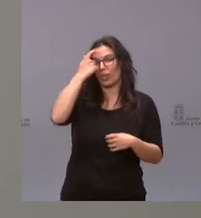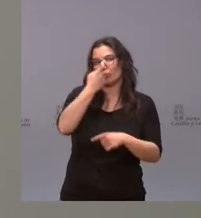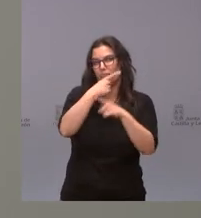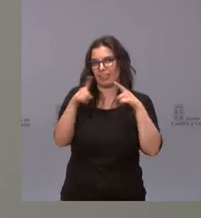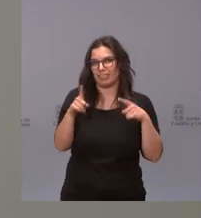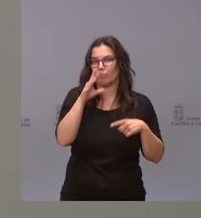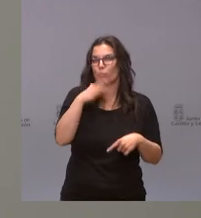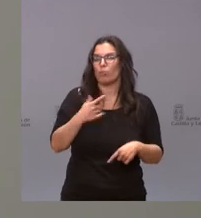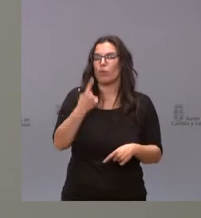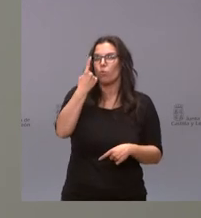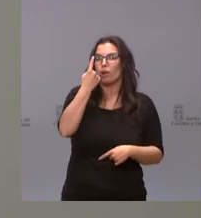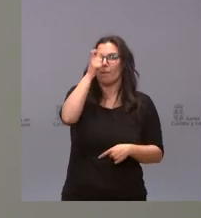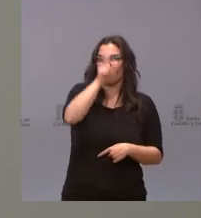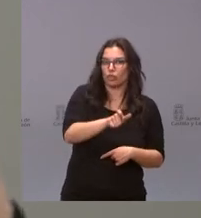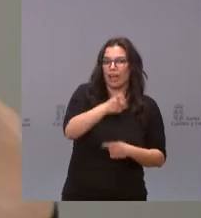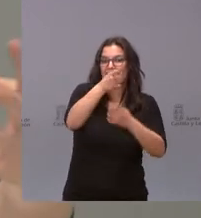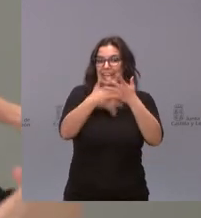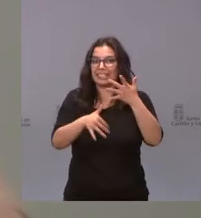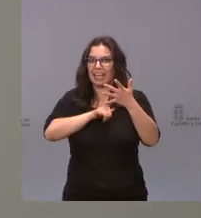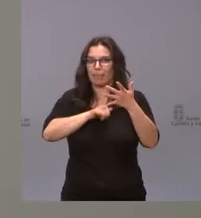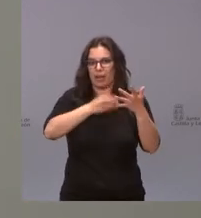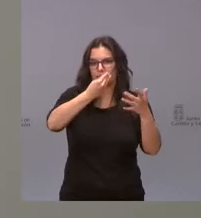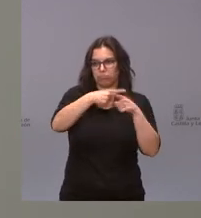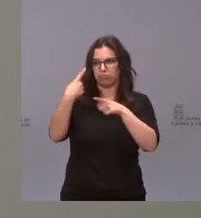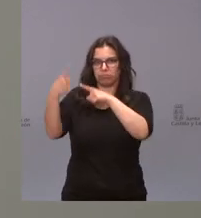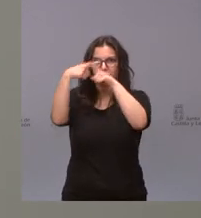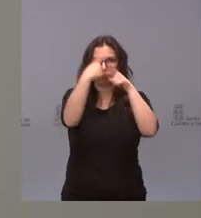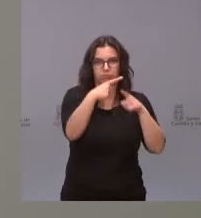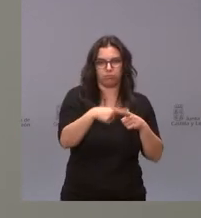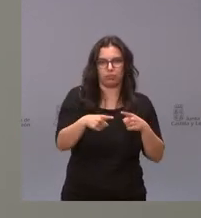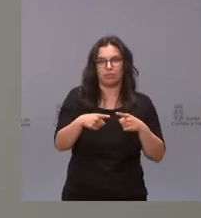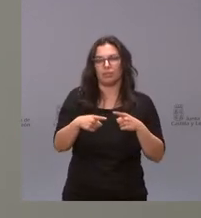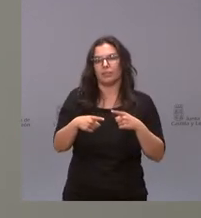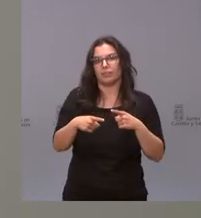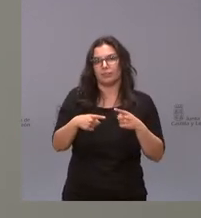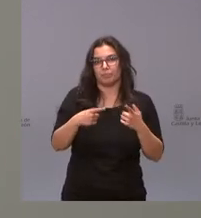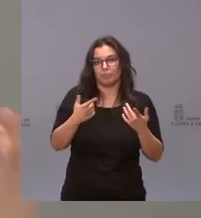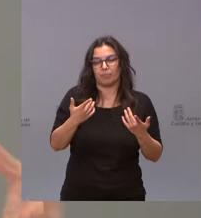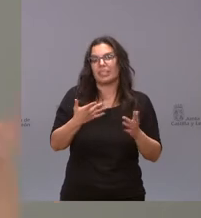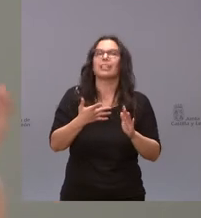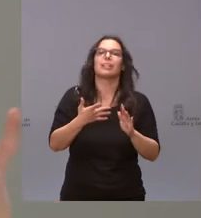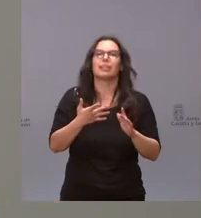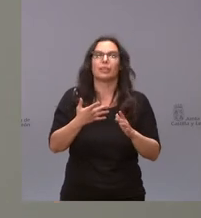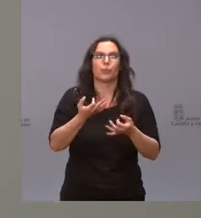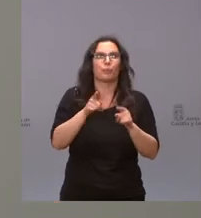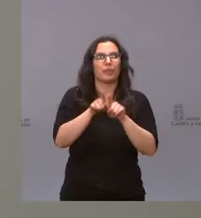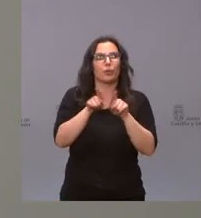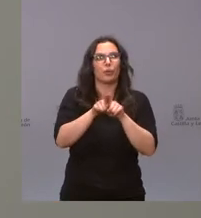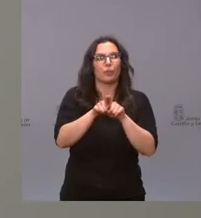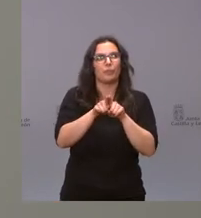un concepto muy relativo lo que se conoce o lo que se llama como lista de espera ya le digo no es un concepto exactamente